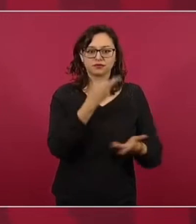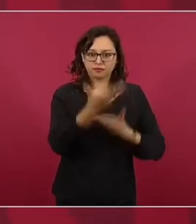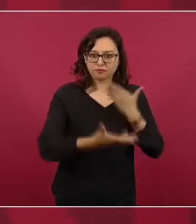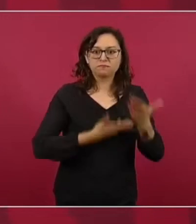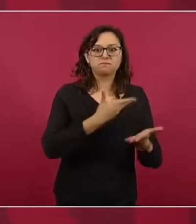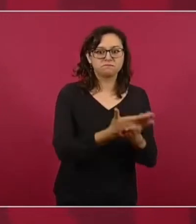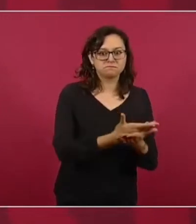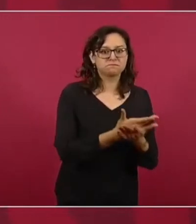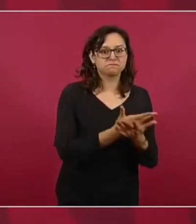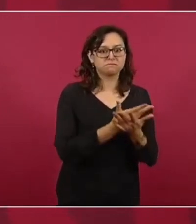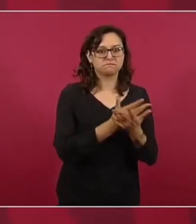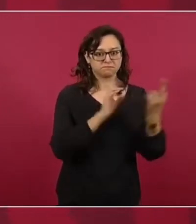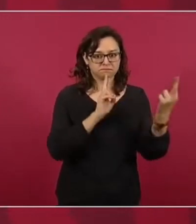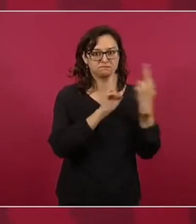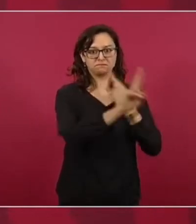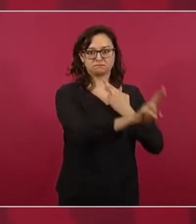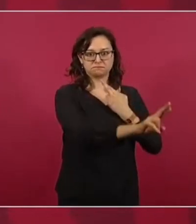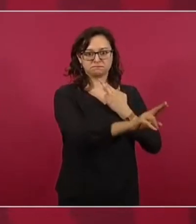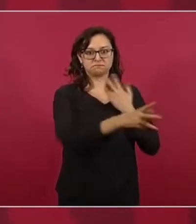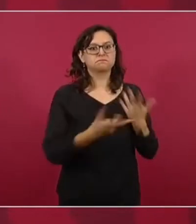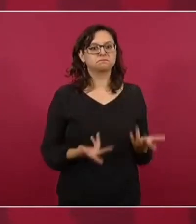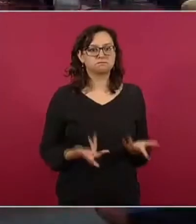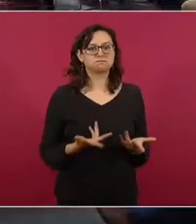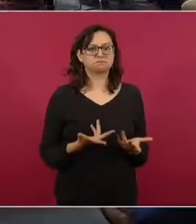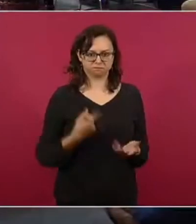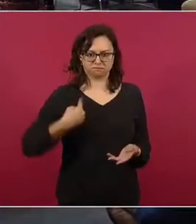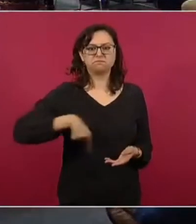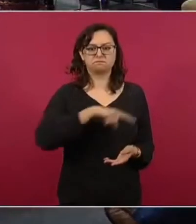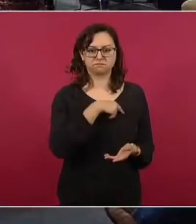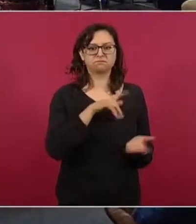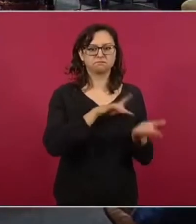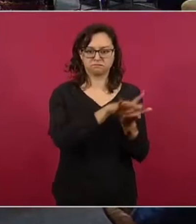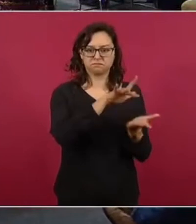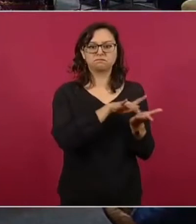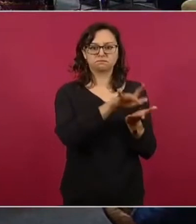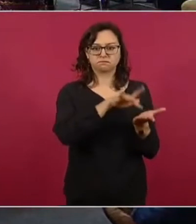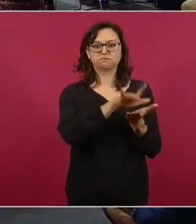lo apoyamos cuando él